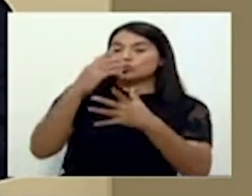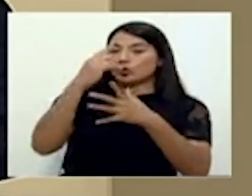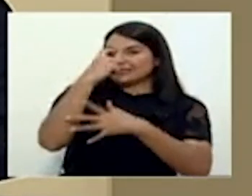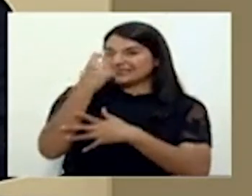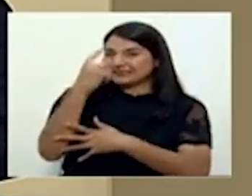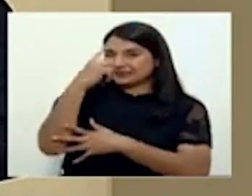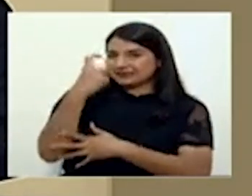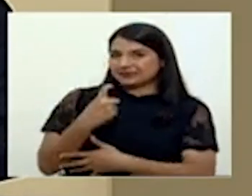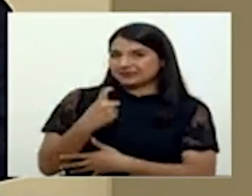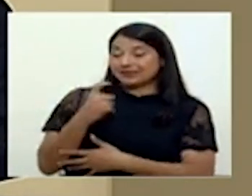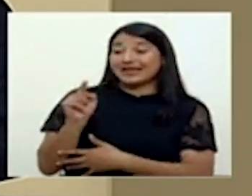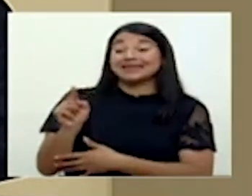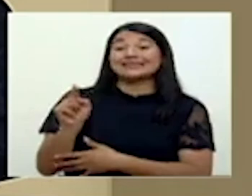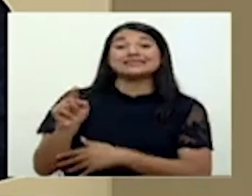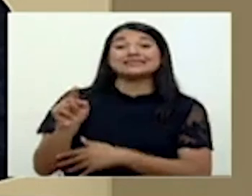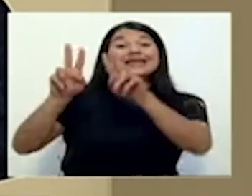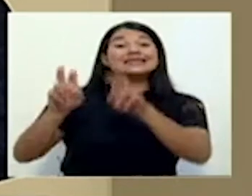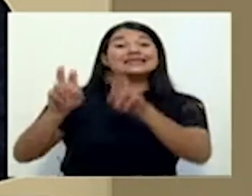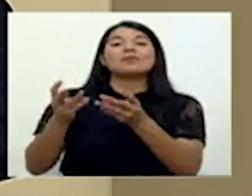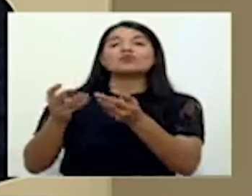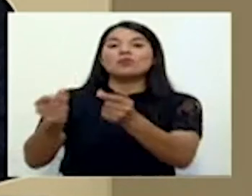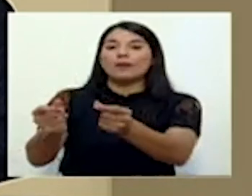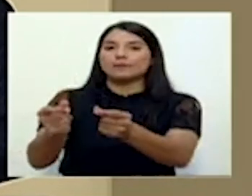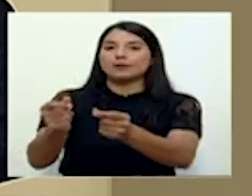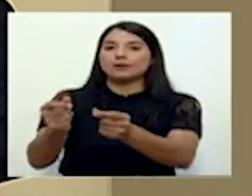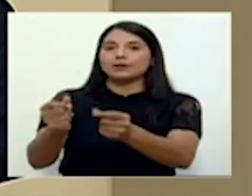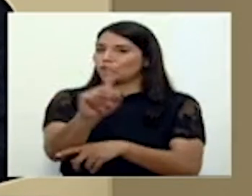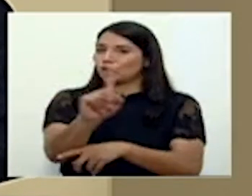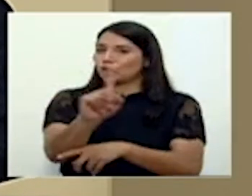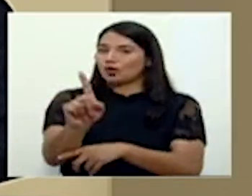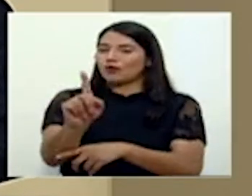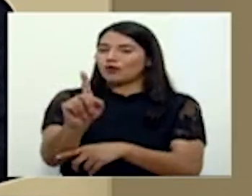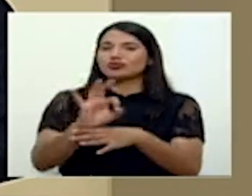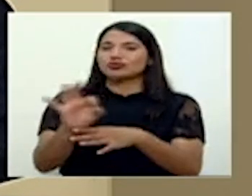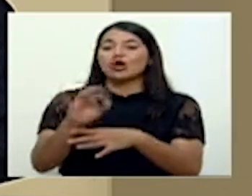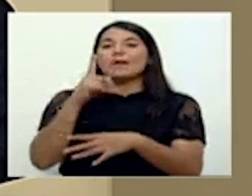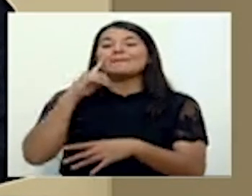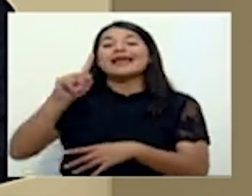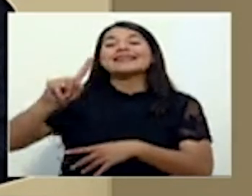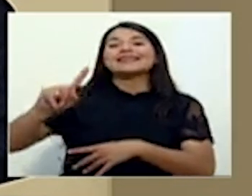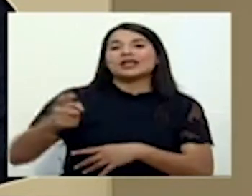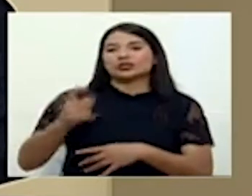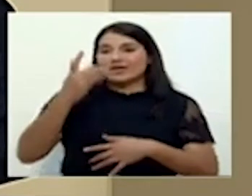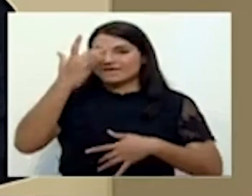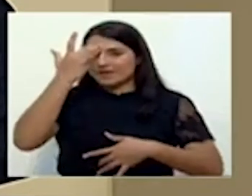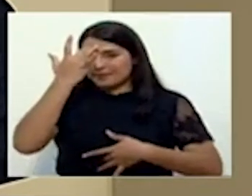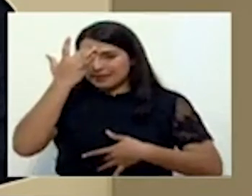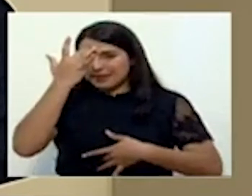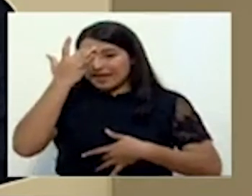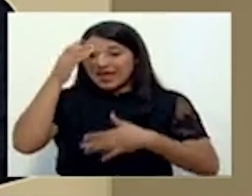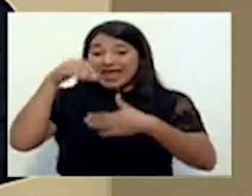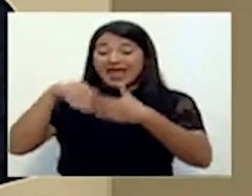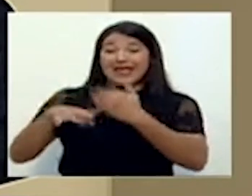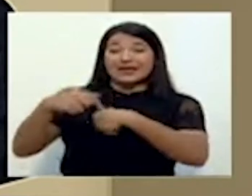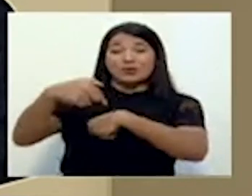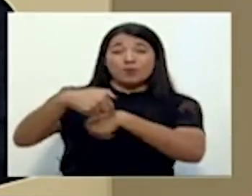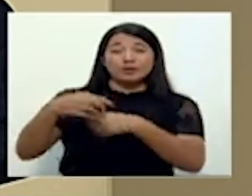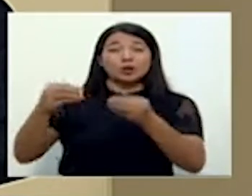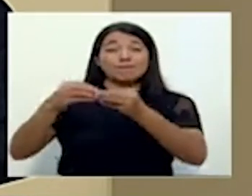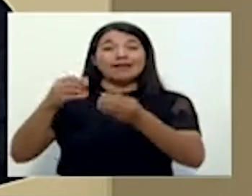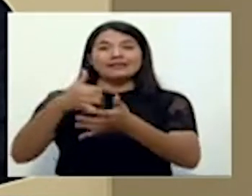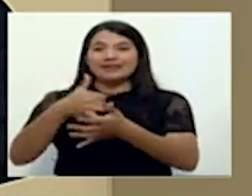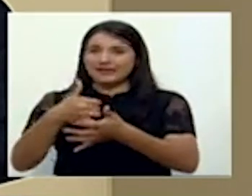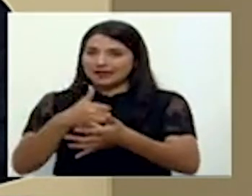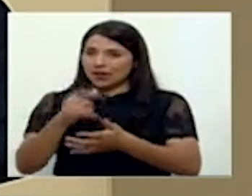Las pruebas rápidas no son para el diagnóstico de la enfermedad en la fascia aguda, tiene que pasar